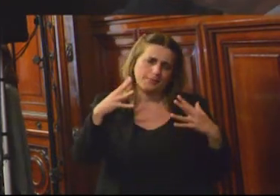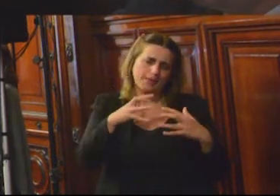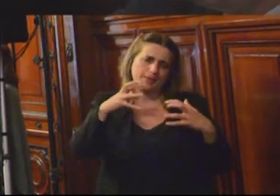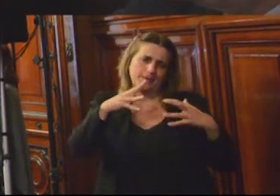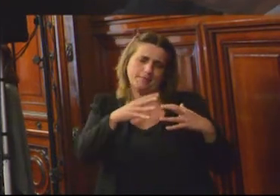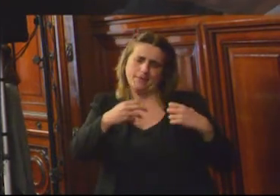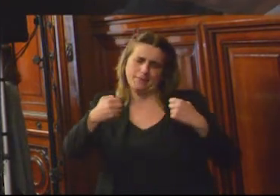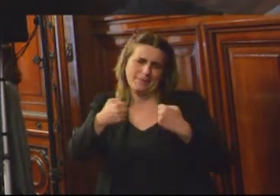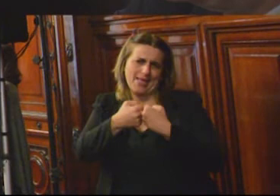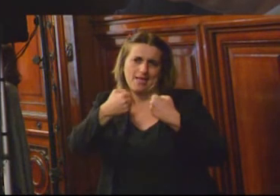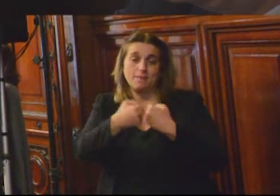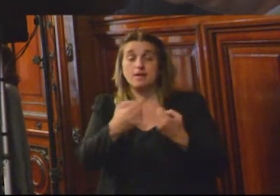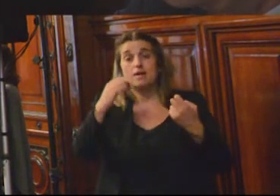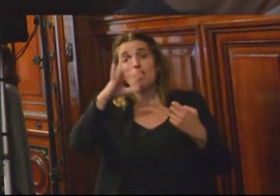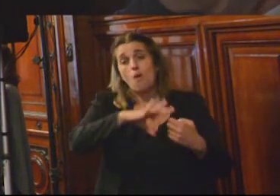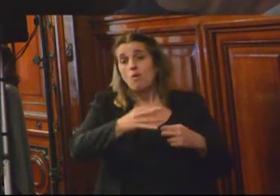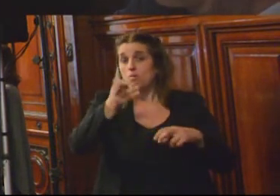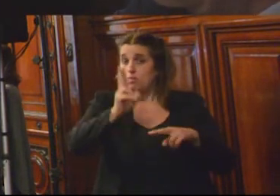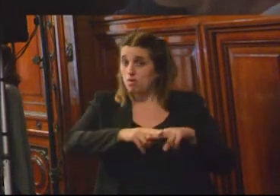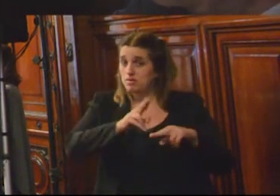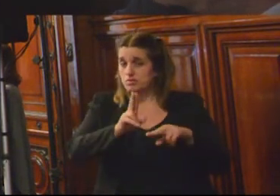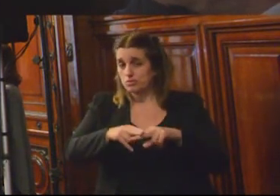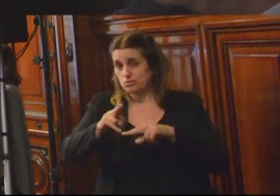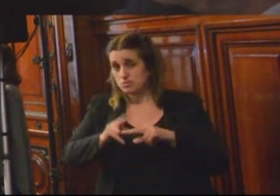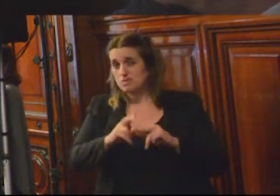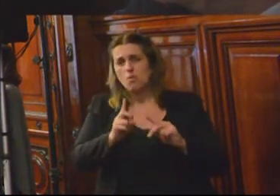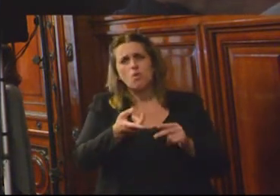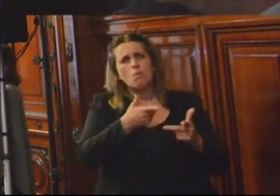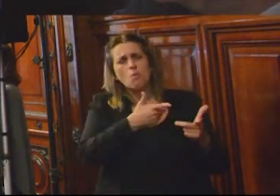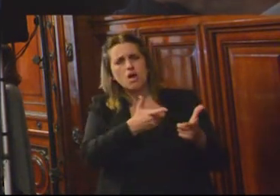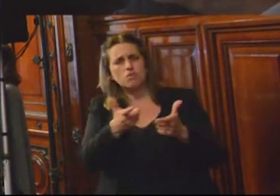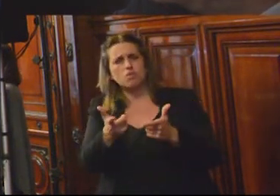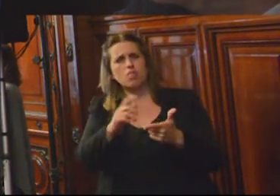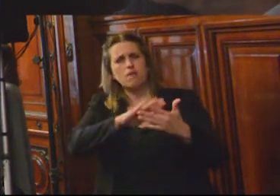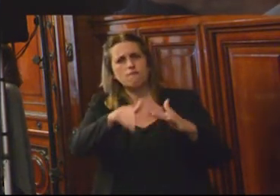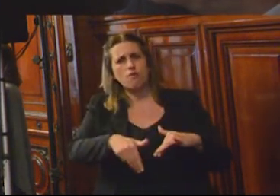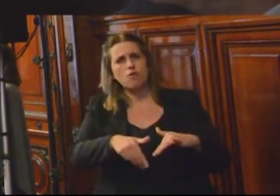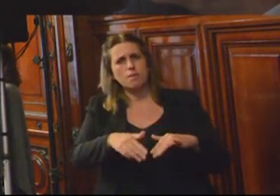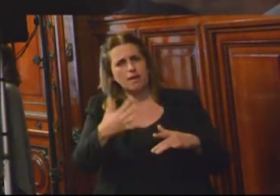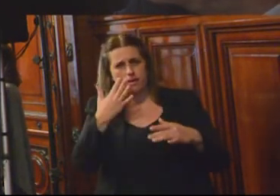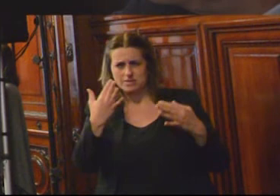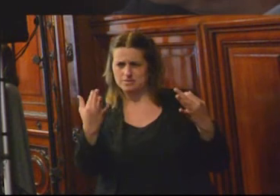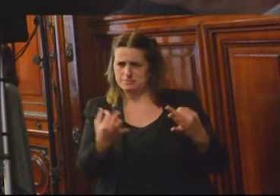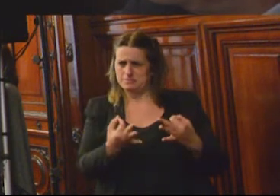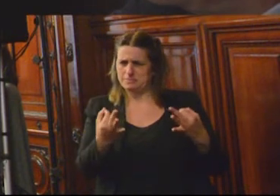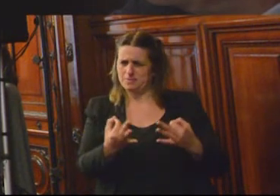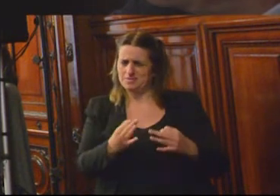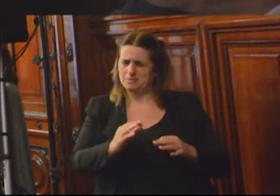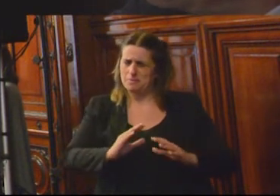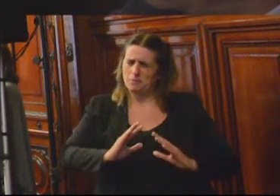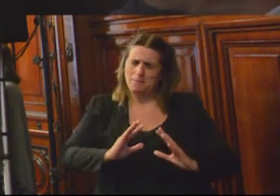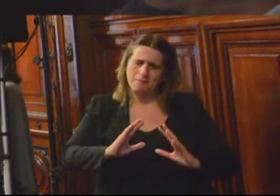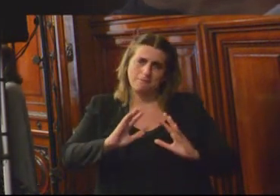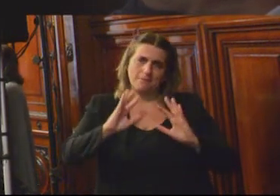internos, con muertos, muertos incluso muchas veces de manera particularmente cruel y violenta,